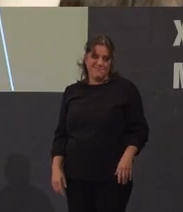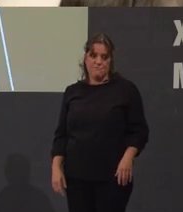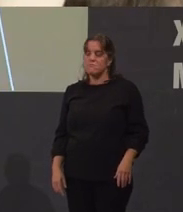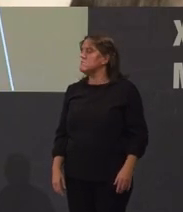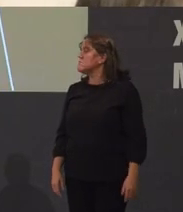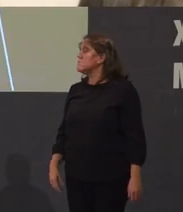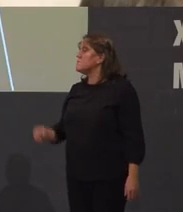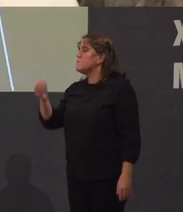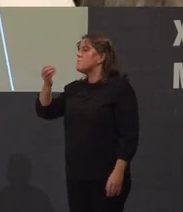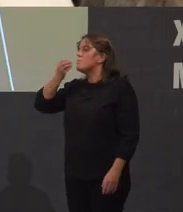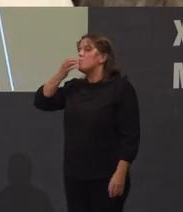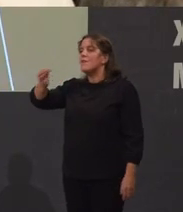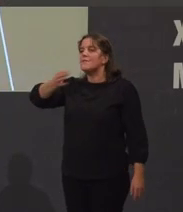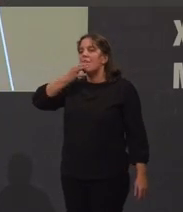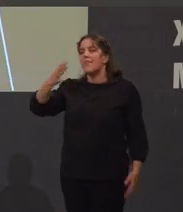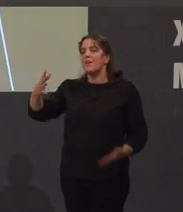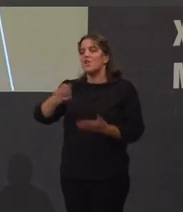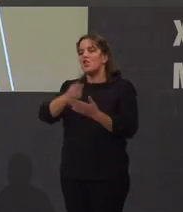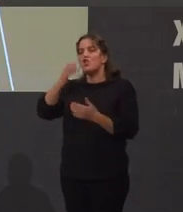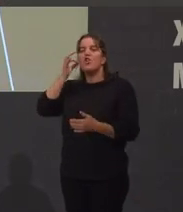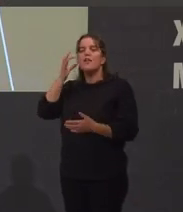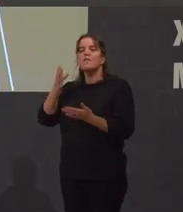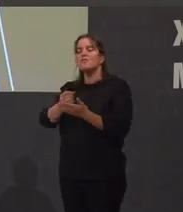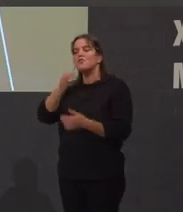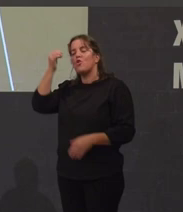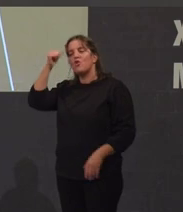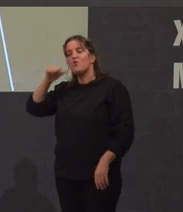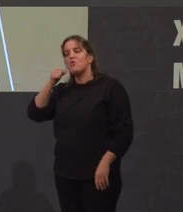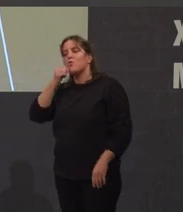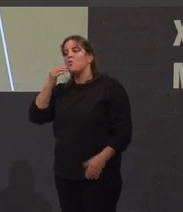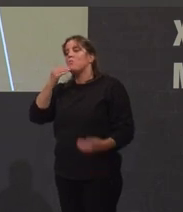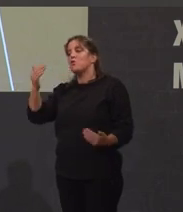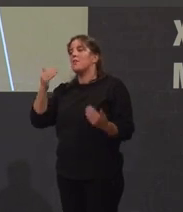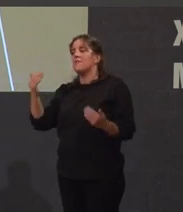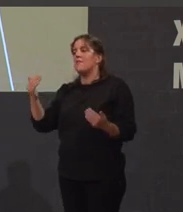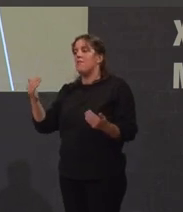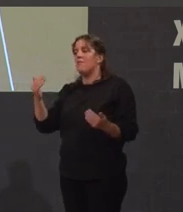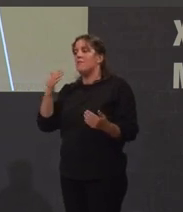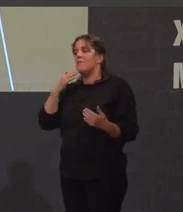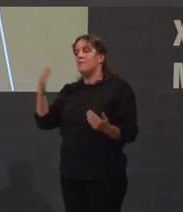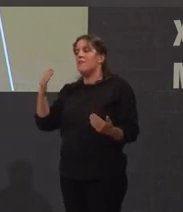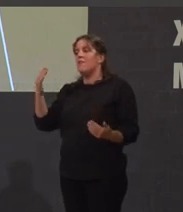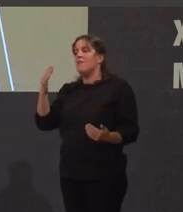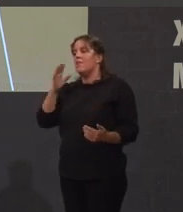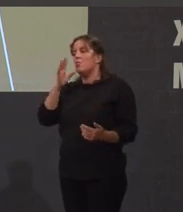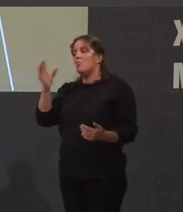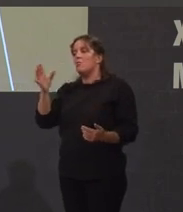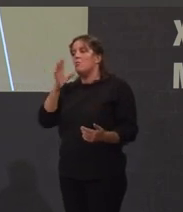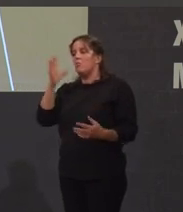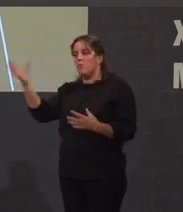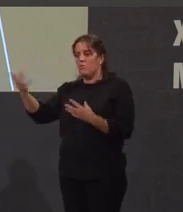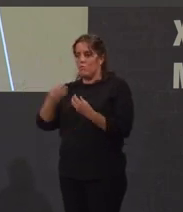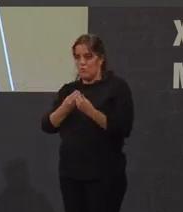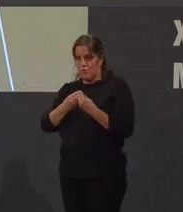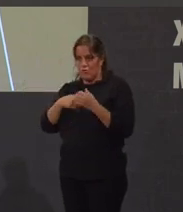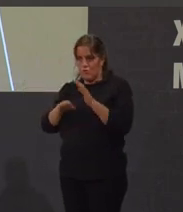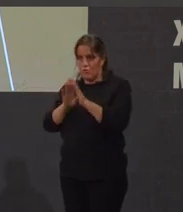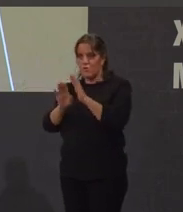Boas tardes a todas e a todos. Moitas grazas por continuar con nos.